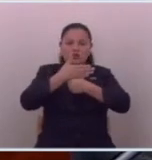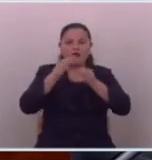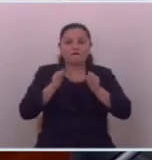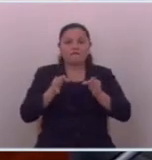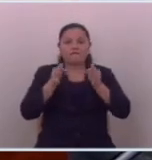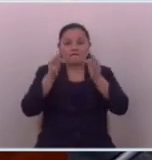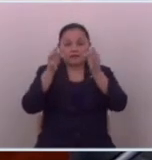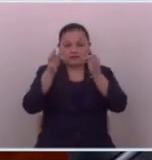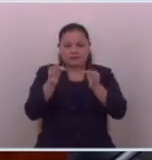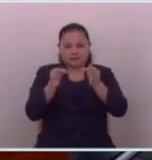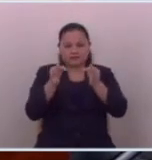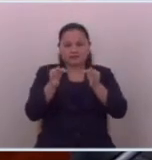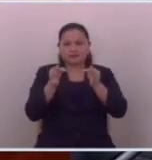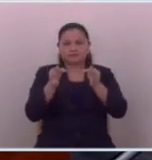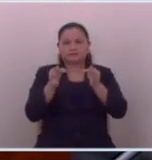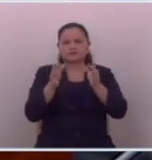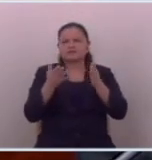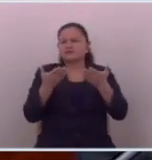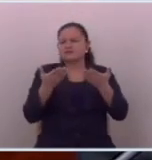forma de